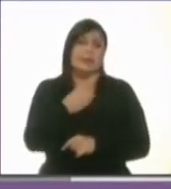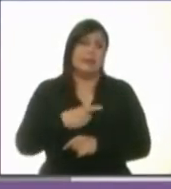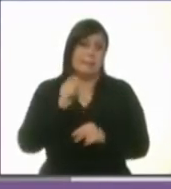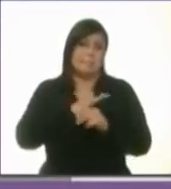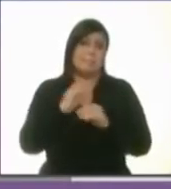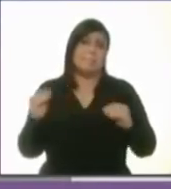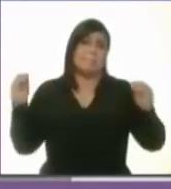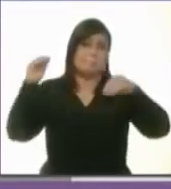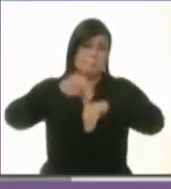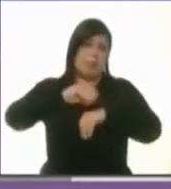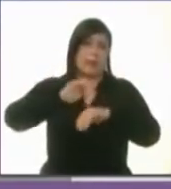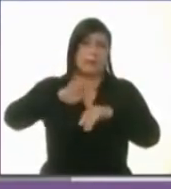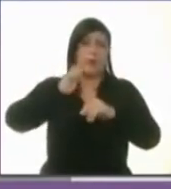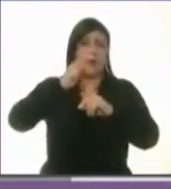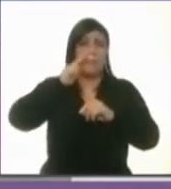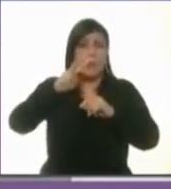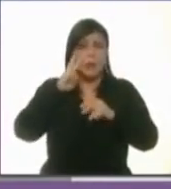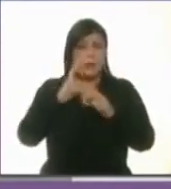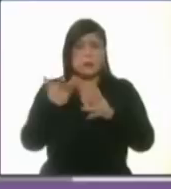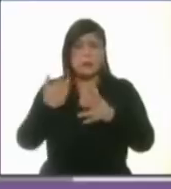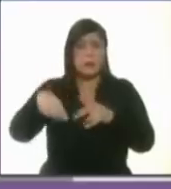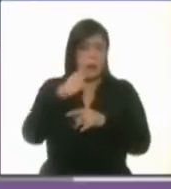sensores de contaminación